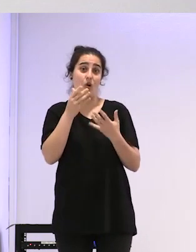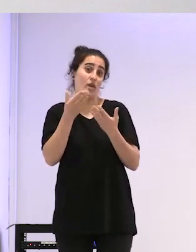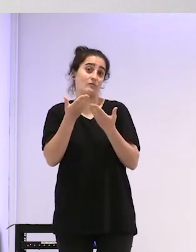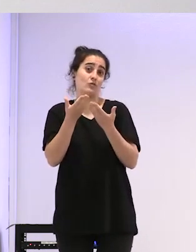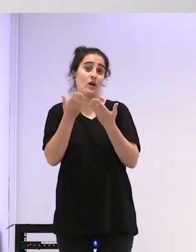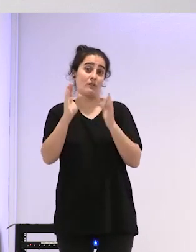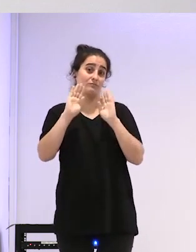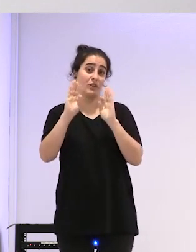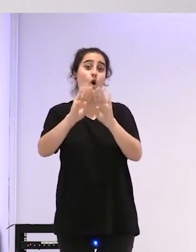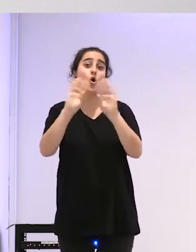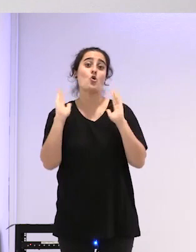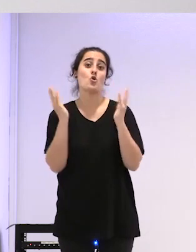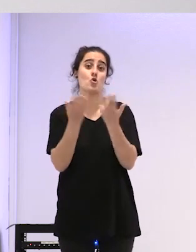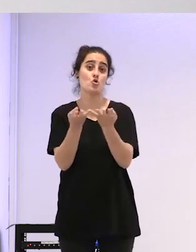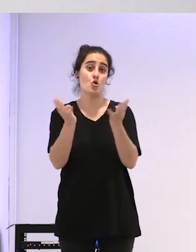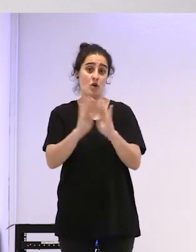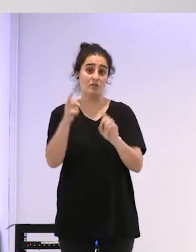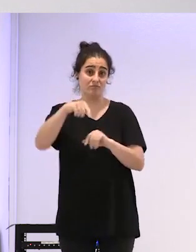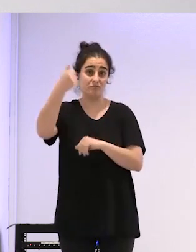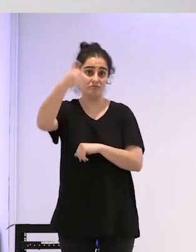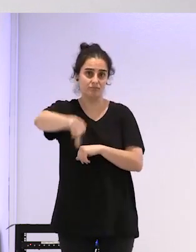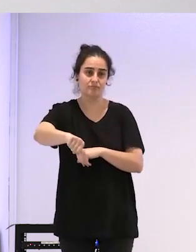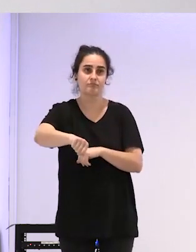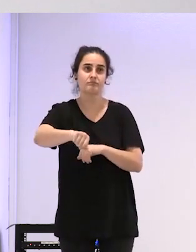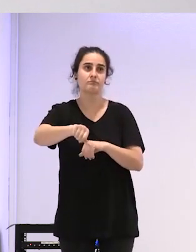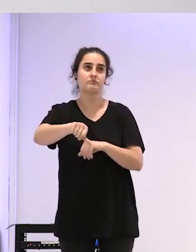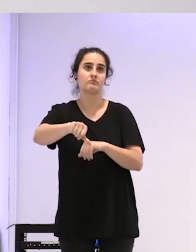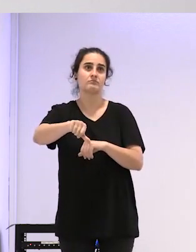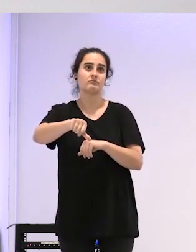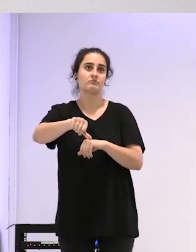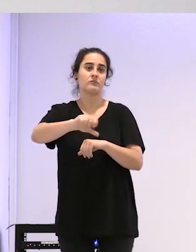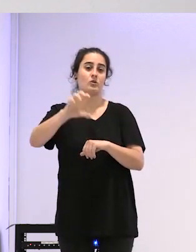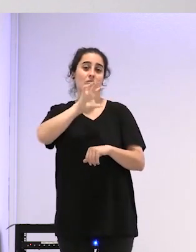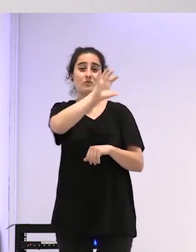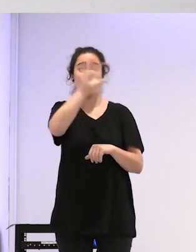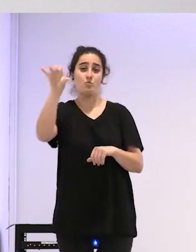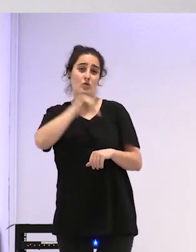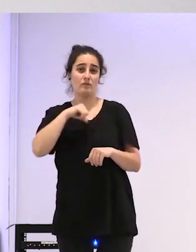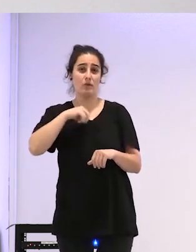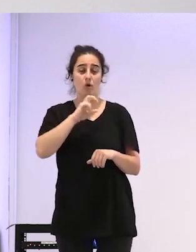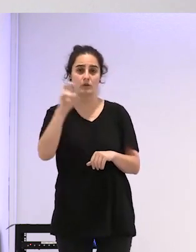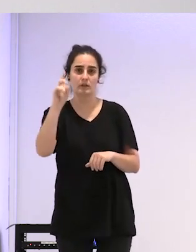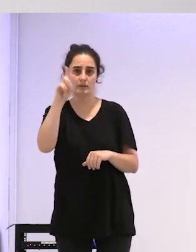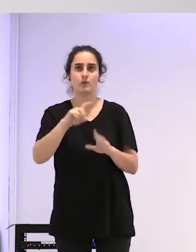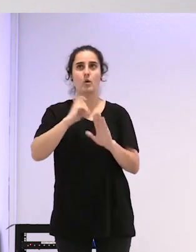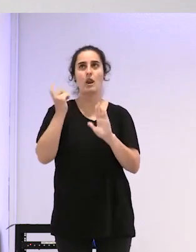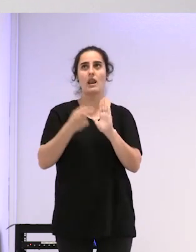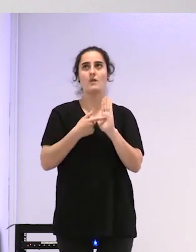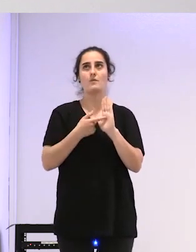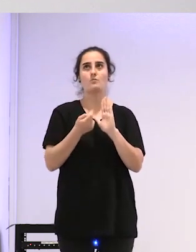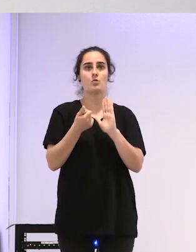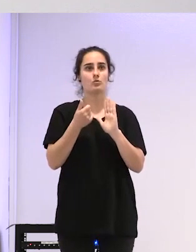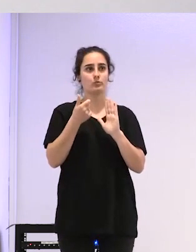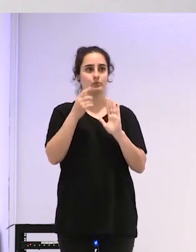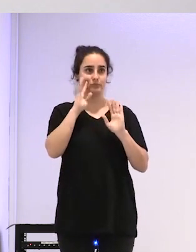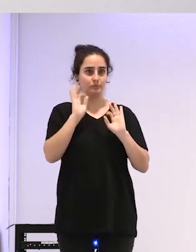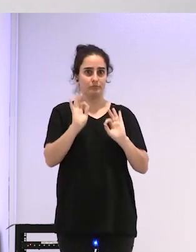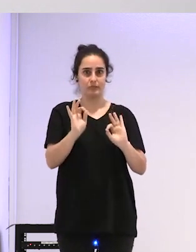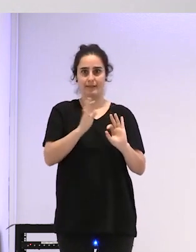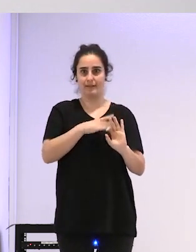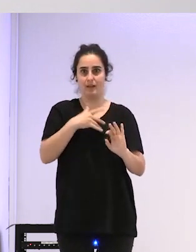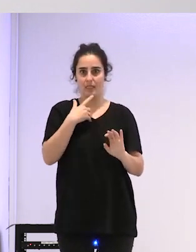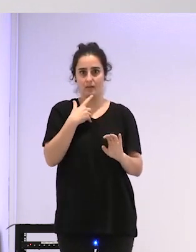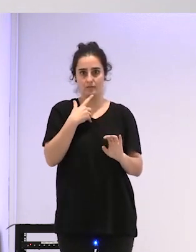y de otras comunidades es una ley como muy prudente o sea no tenemos la mejor